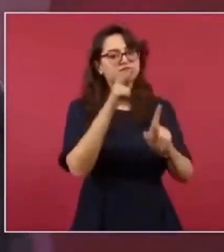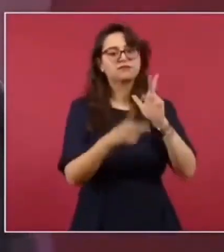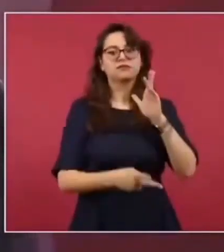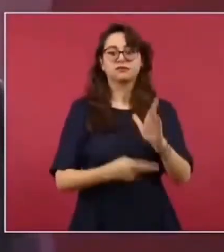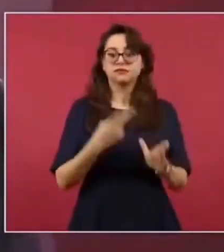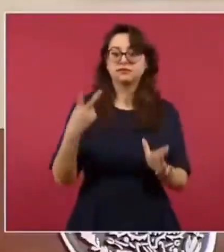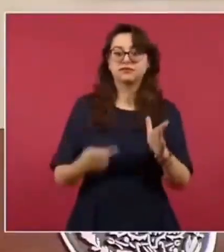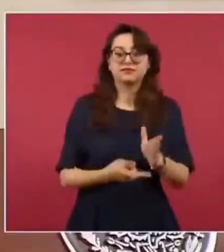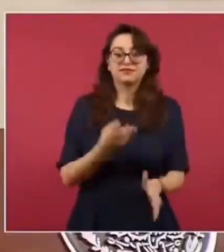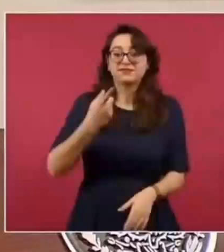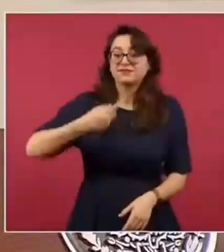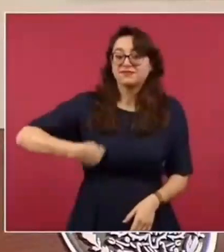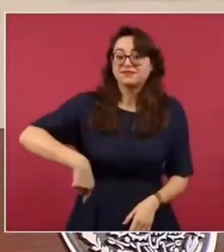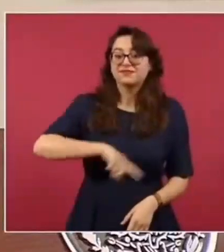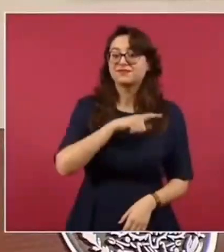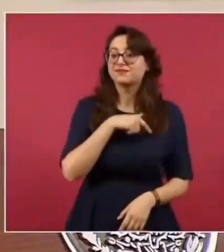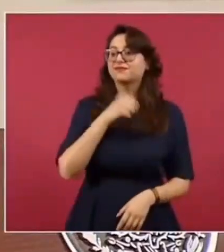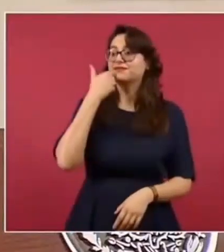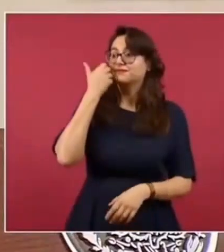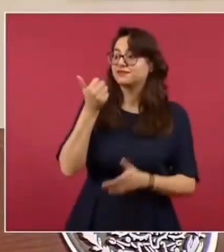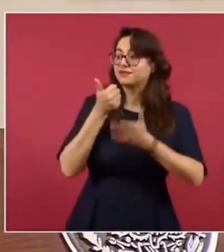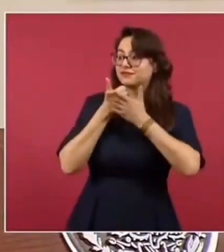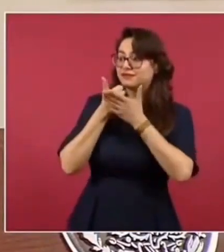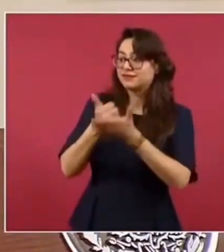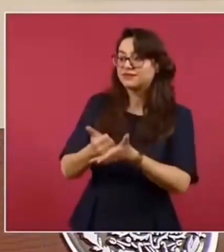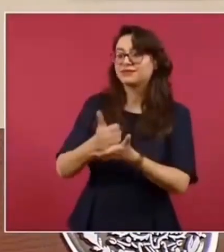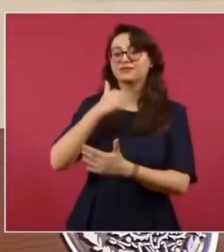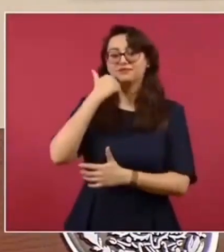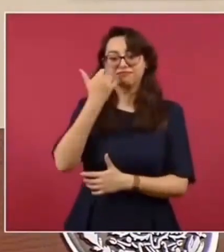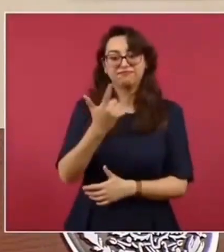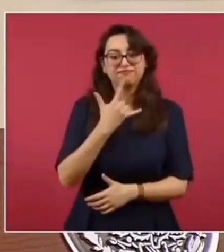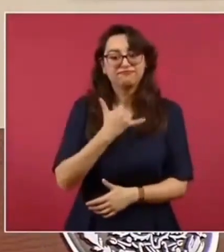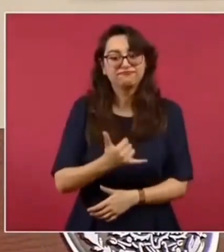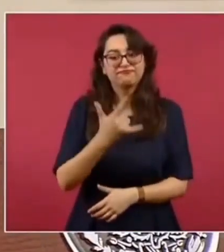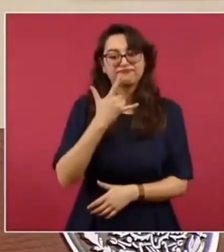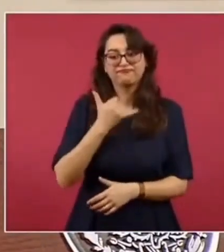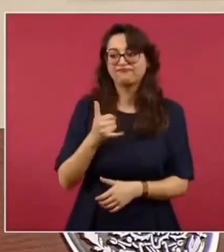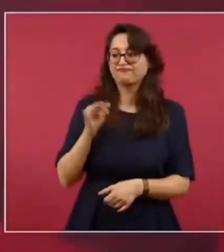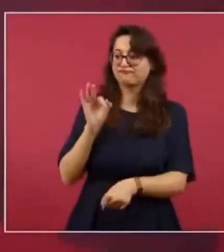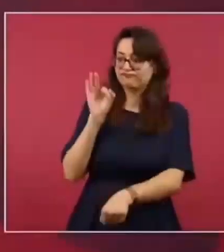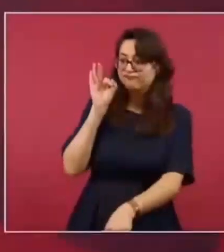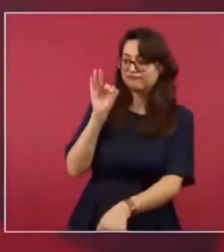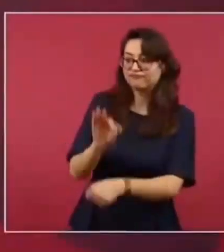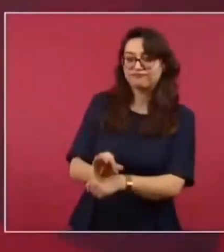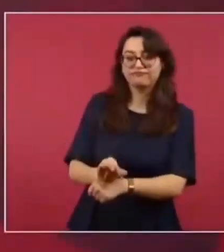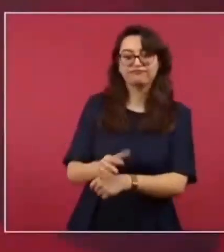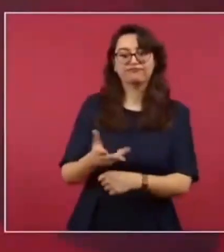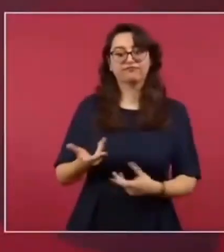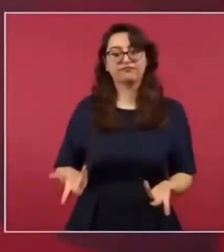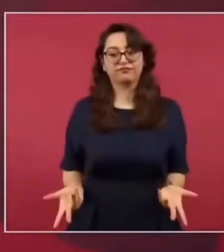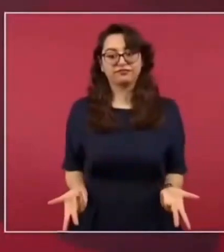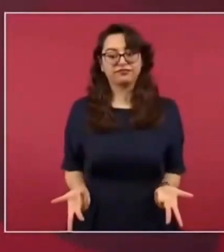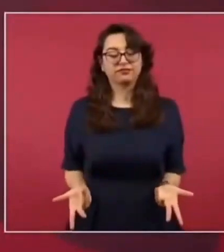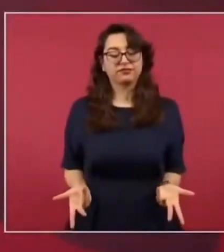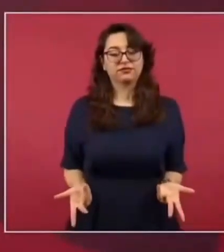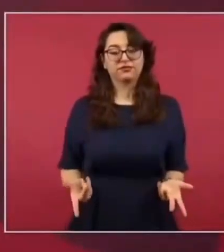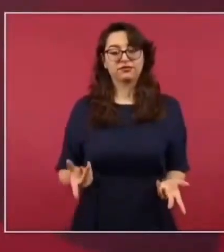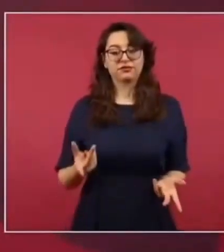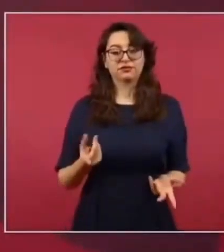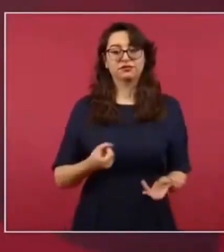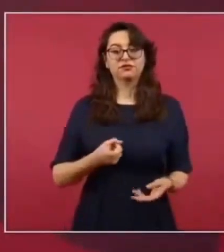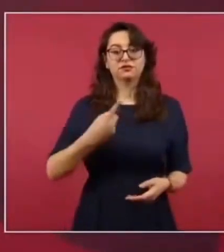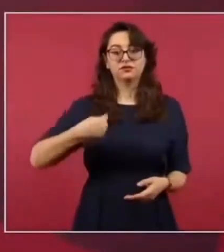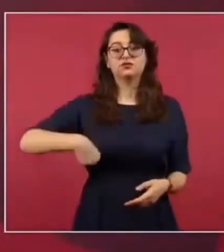bastante de acuerdo a nuestras posibilidades.